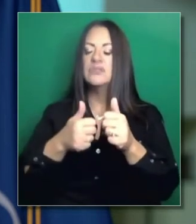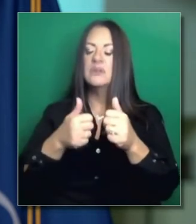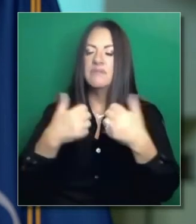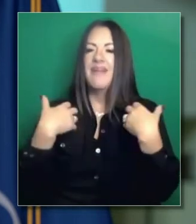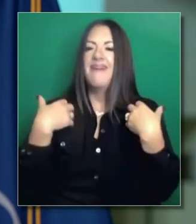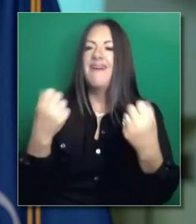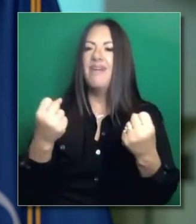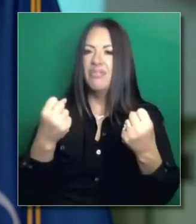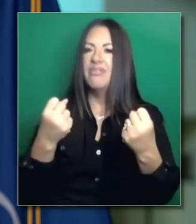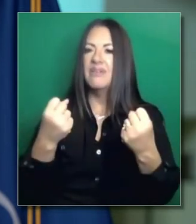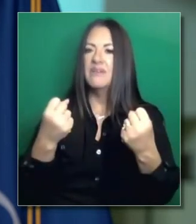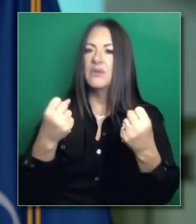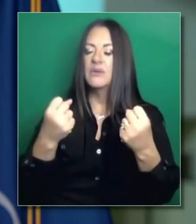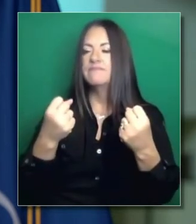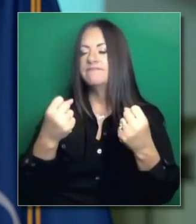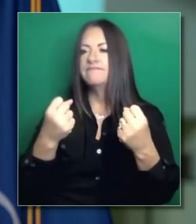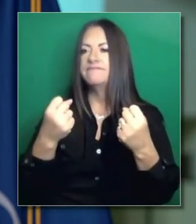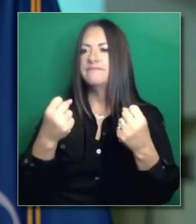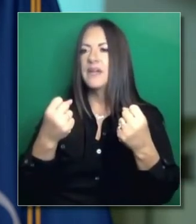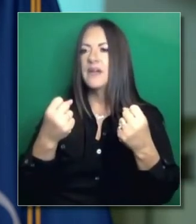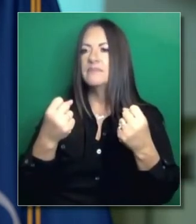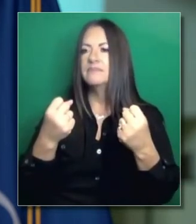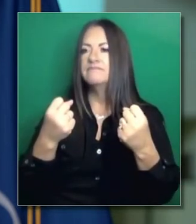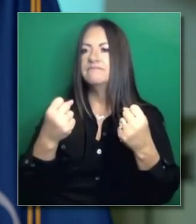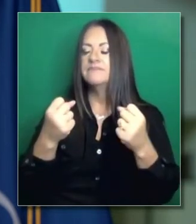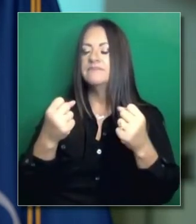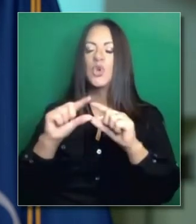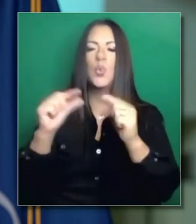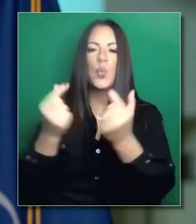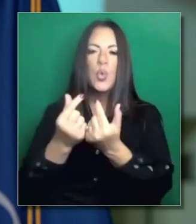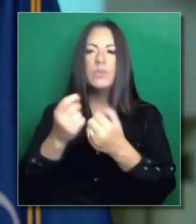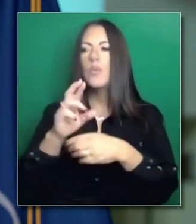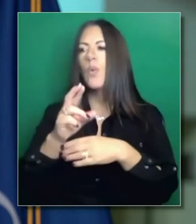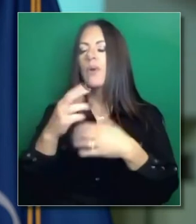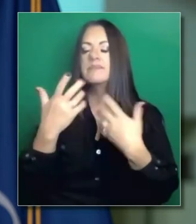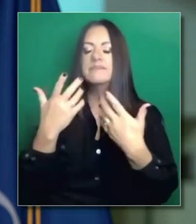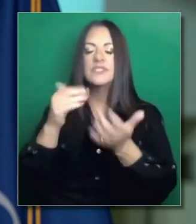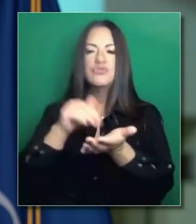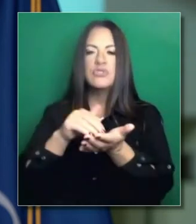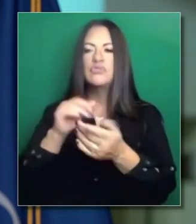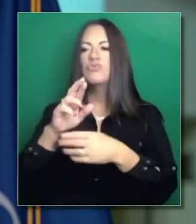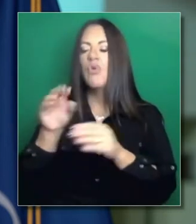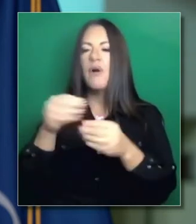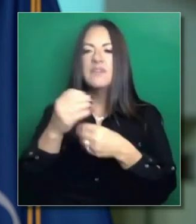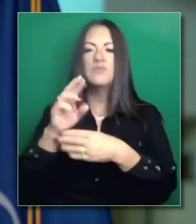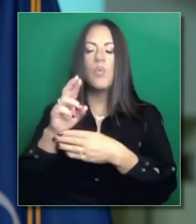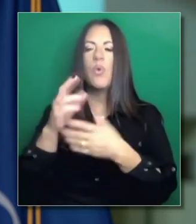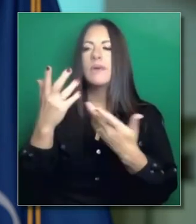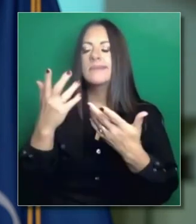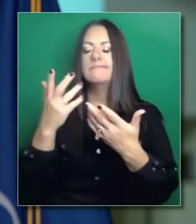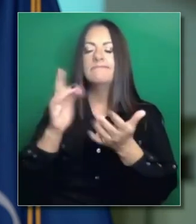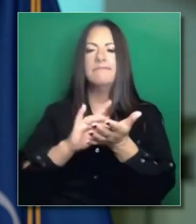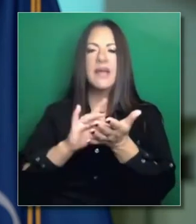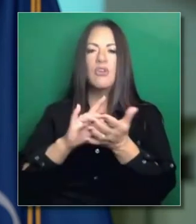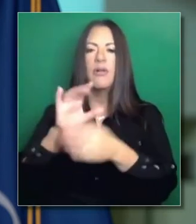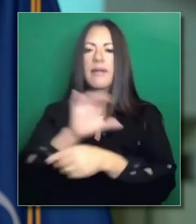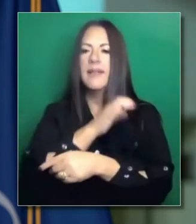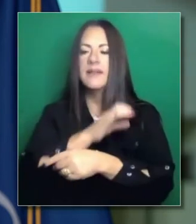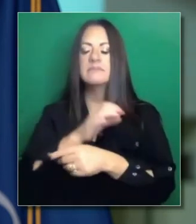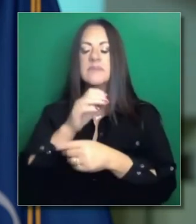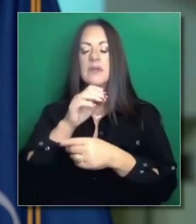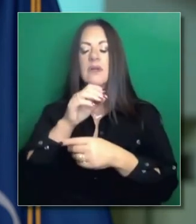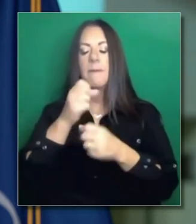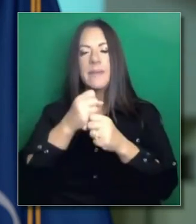de distribución, las pautas creadas por el equipo especial, queremos mantenernos a ellas, pero reconocemos